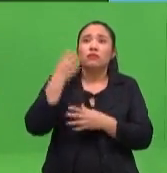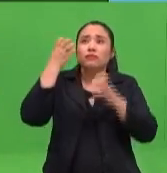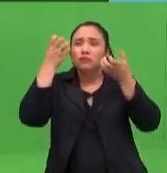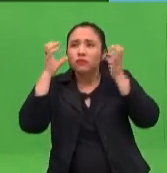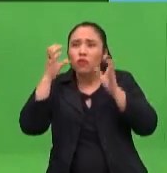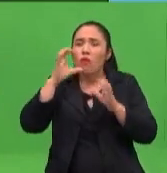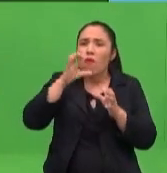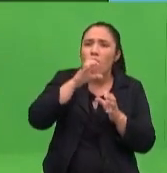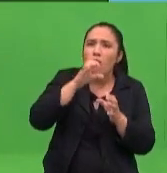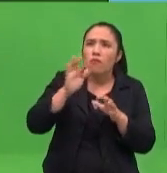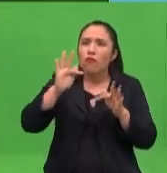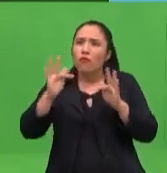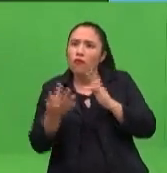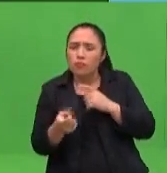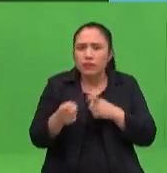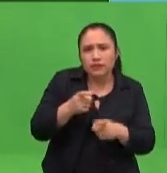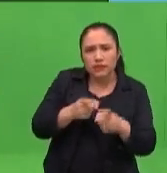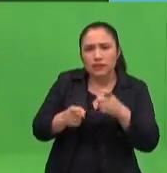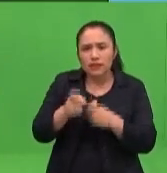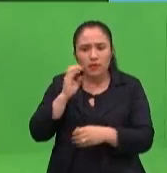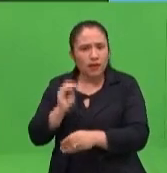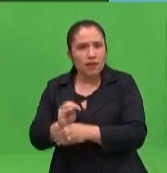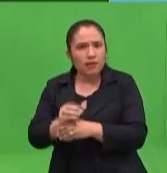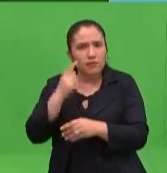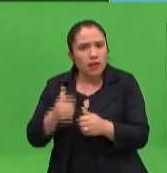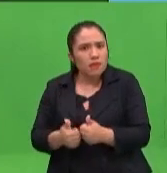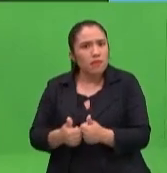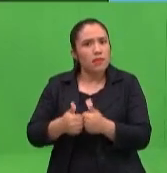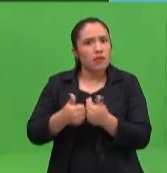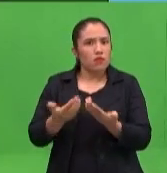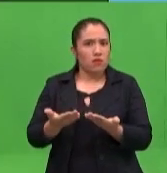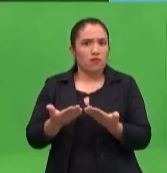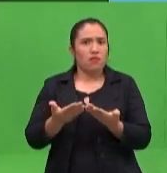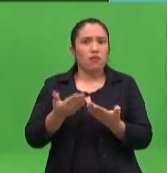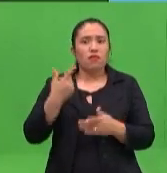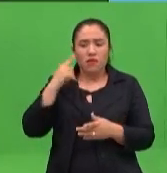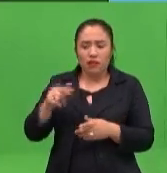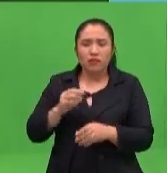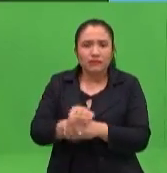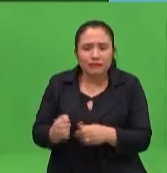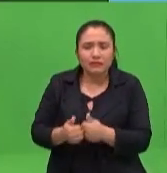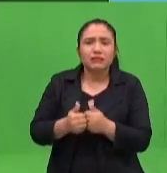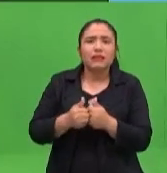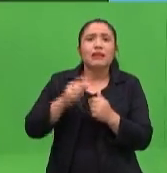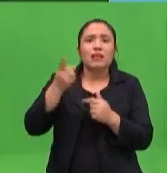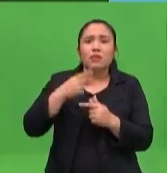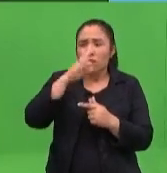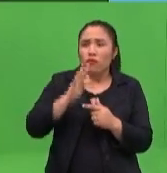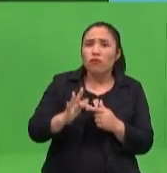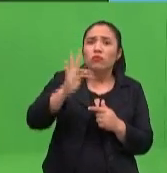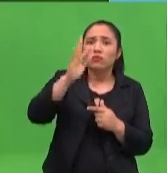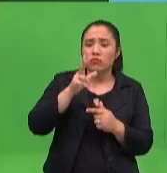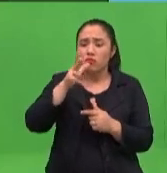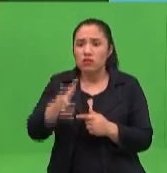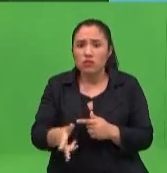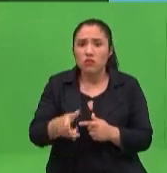hace al individuo, que nosotros queremos a largo plazo, ¿verdad? En la formación de nuestros hijos,